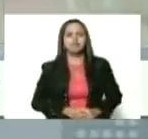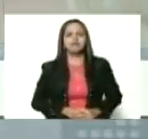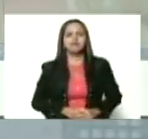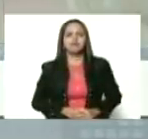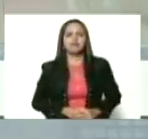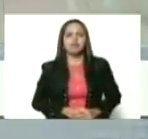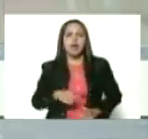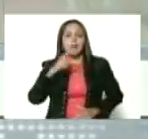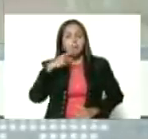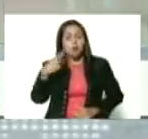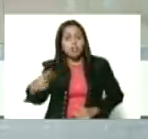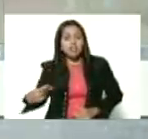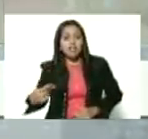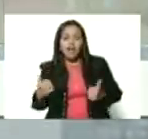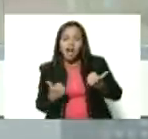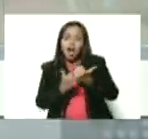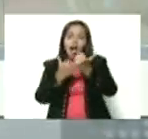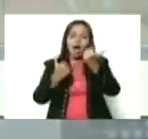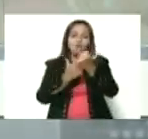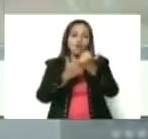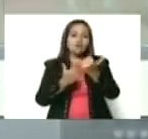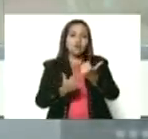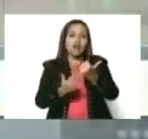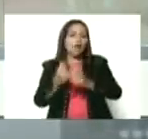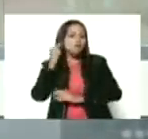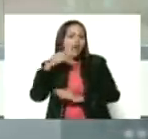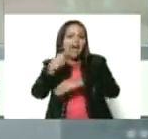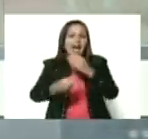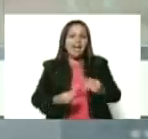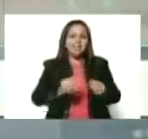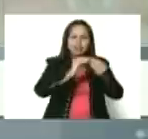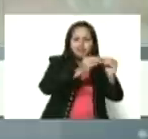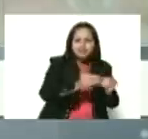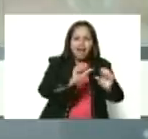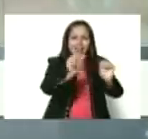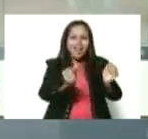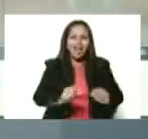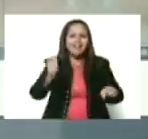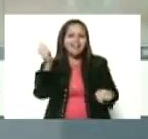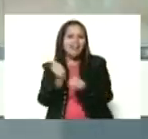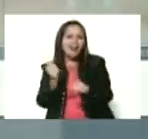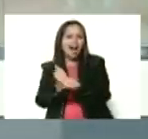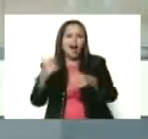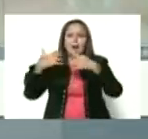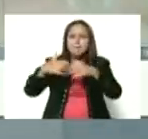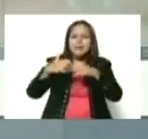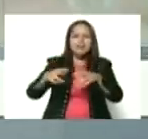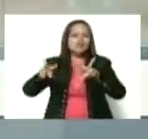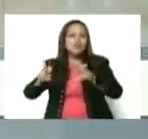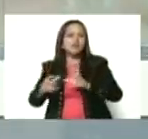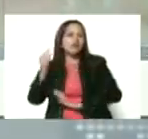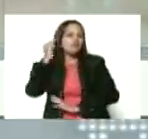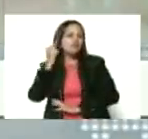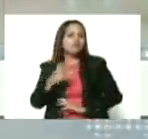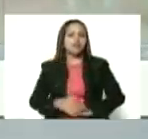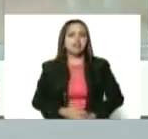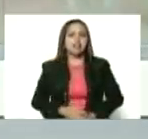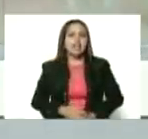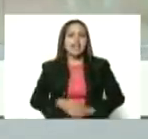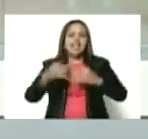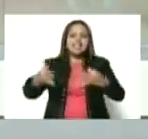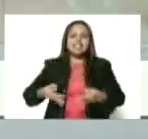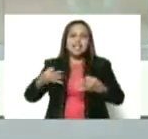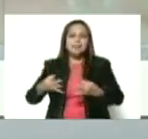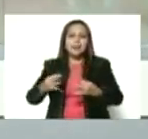la política de apoyo a las artesanas, a las trabajadoras, a las emprendedoras, a la mujer que siempre toma